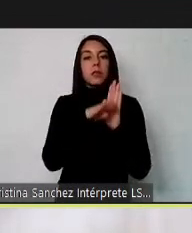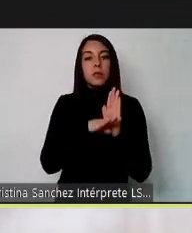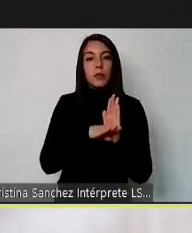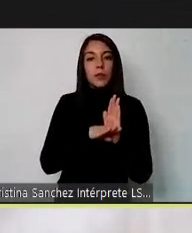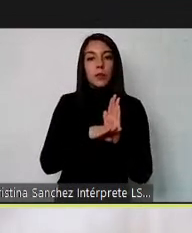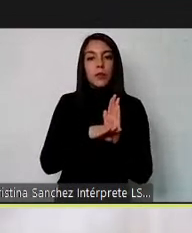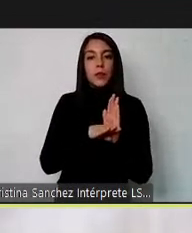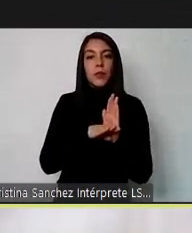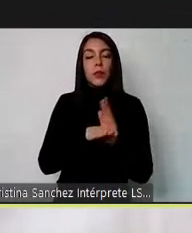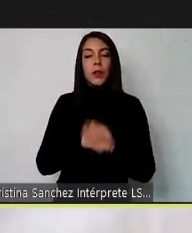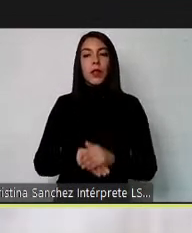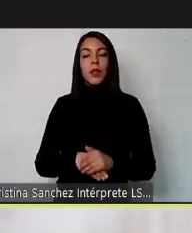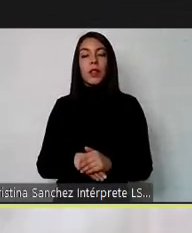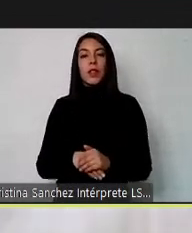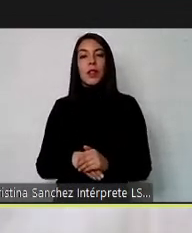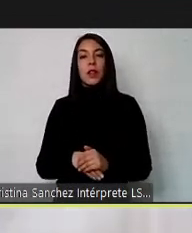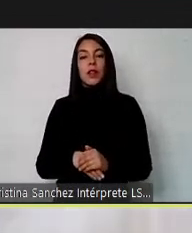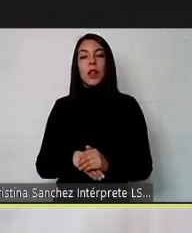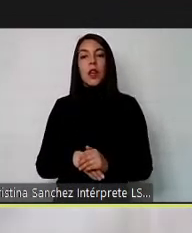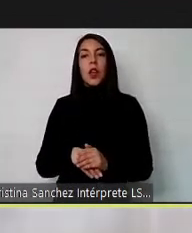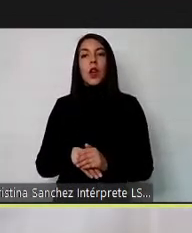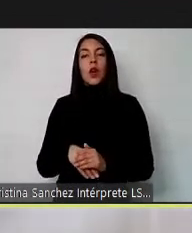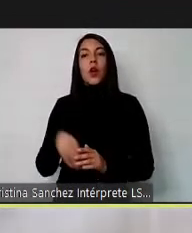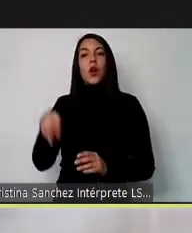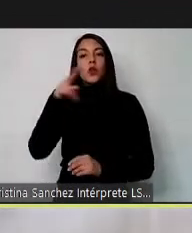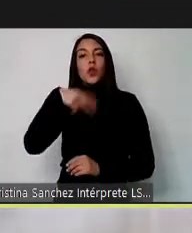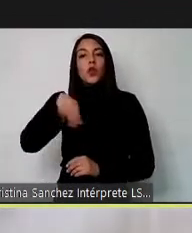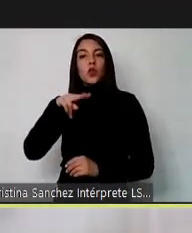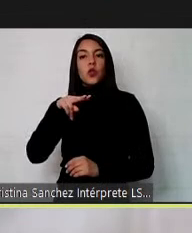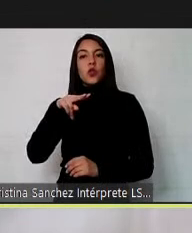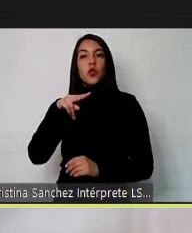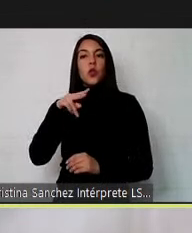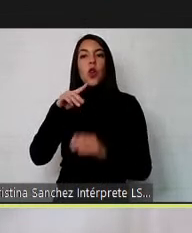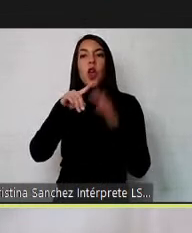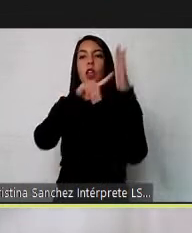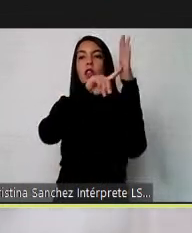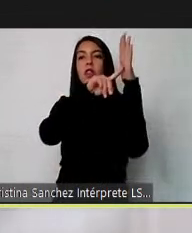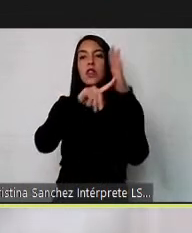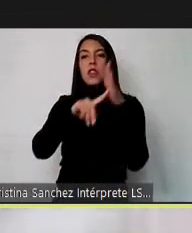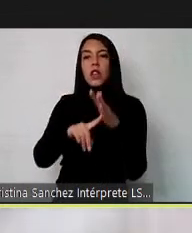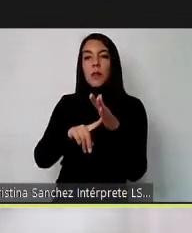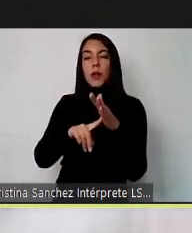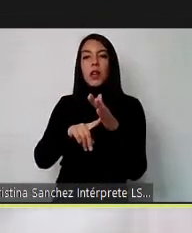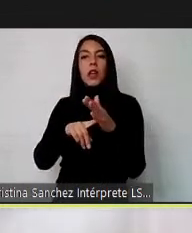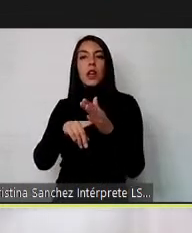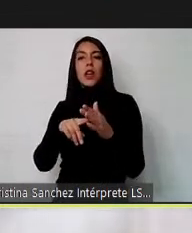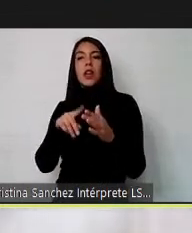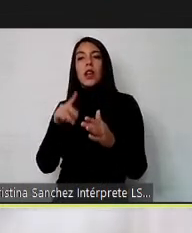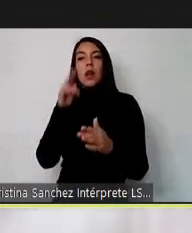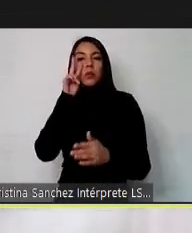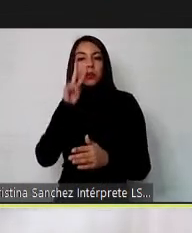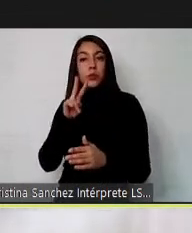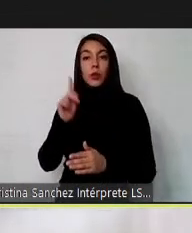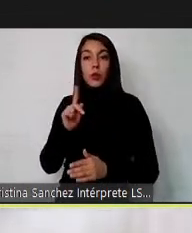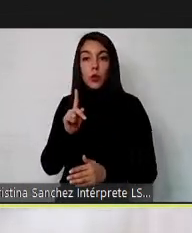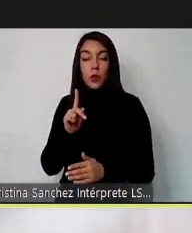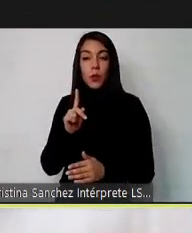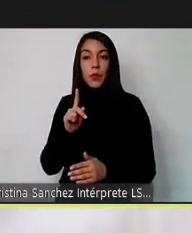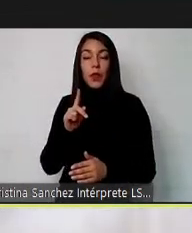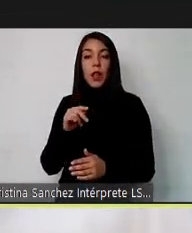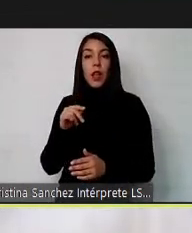nos sirve que desconozcamos los espacios de discriminación que hoy existen sean microespacios o sean grandes